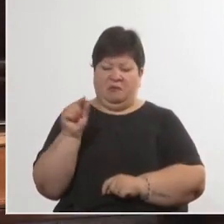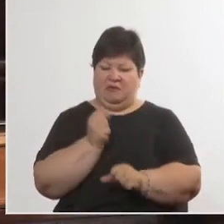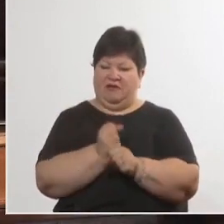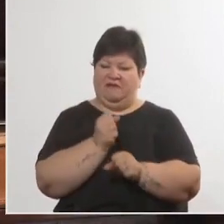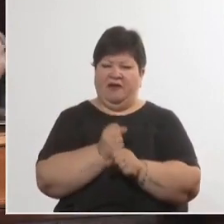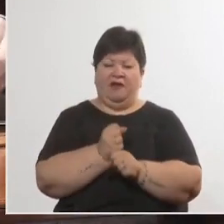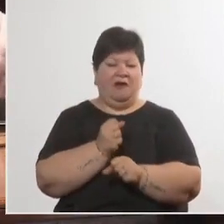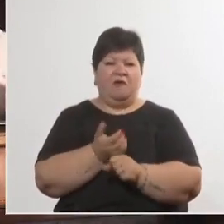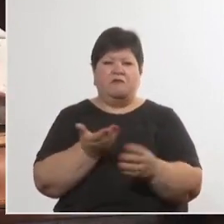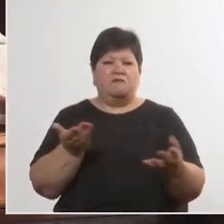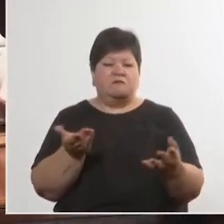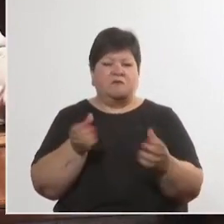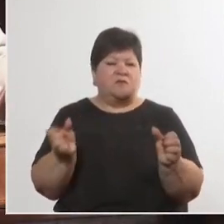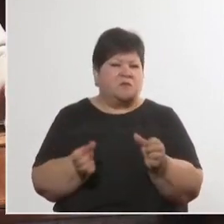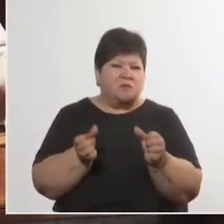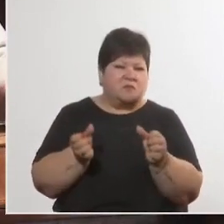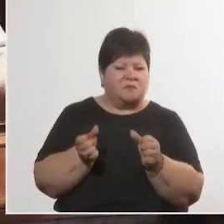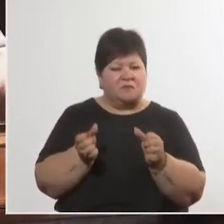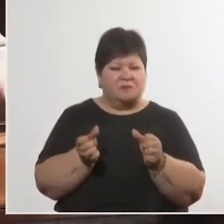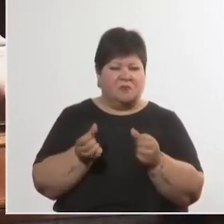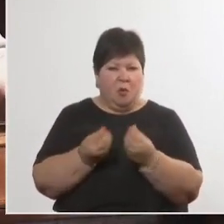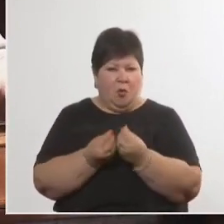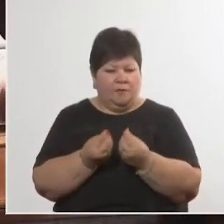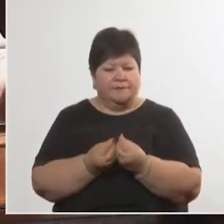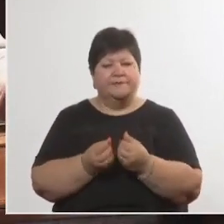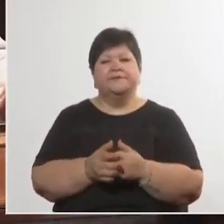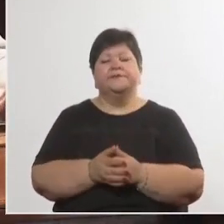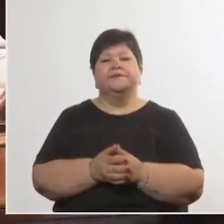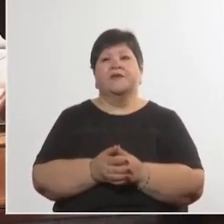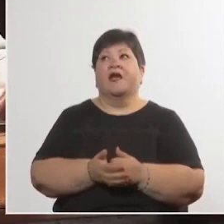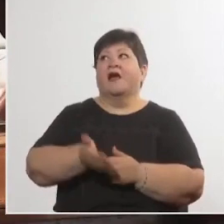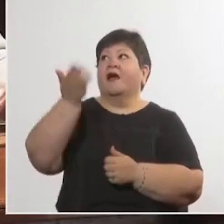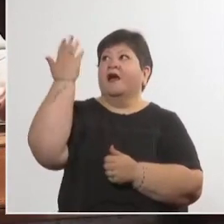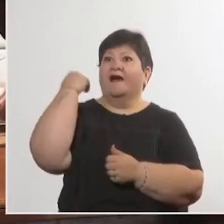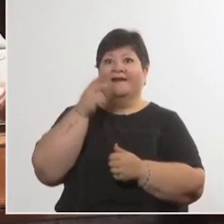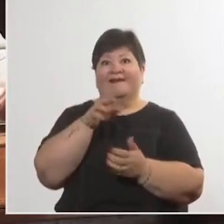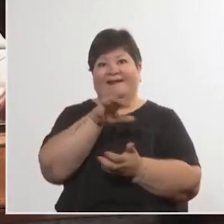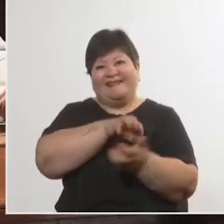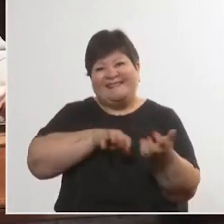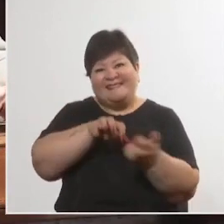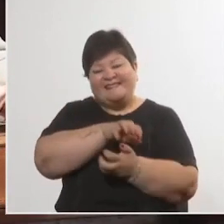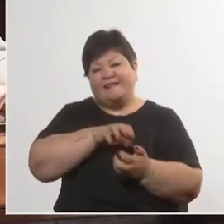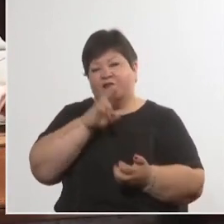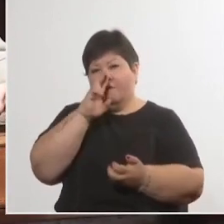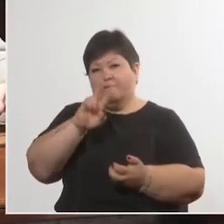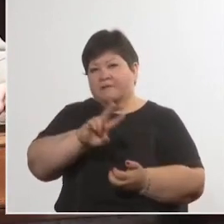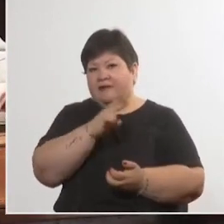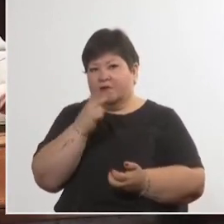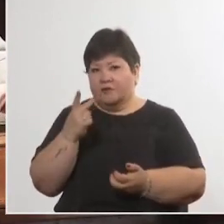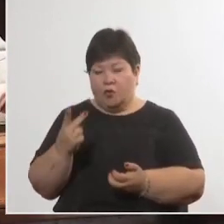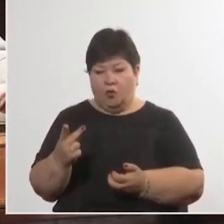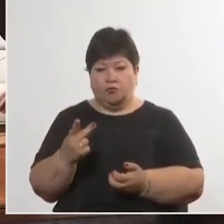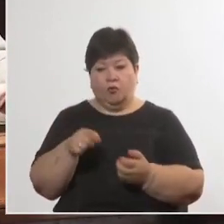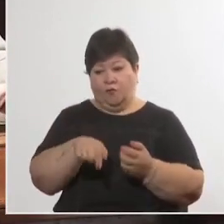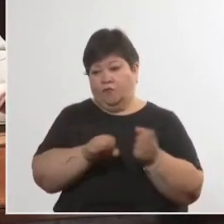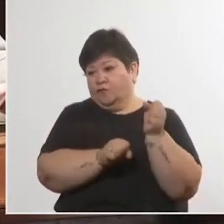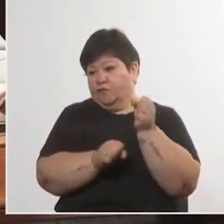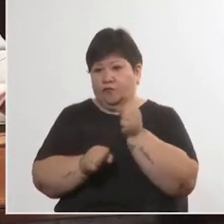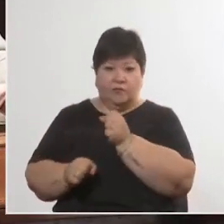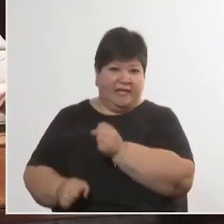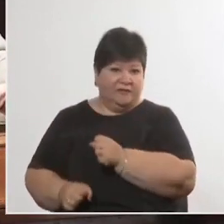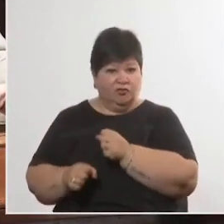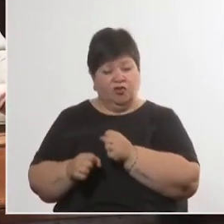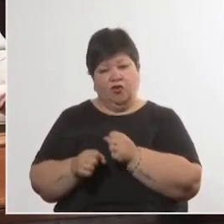Es de recordar aquella época cuando la crisis del 2002 cuando atendió esta fundación más de 100